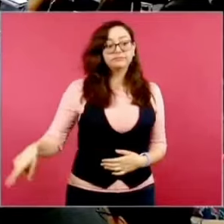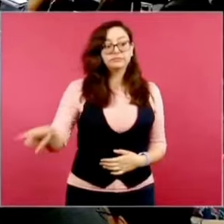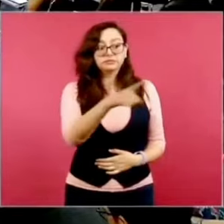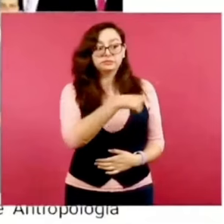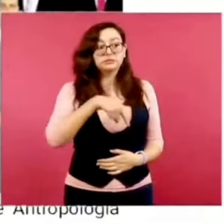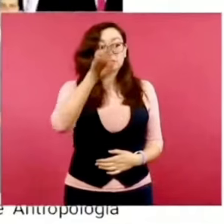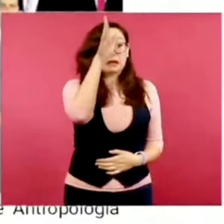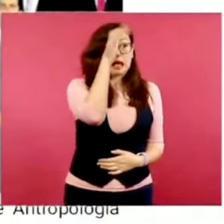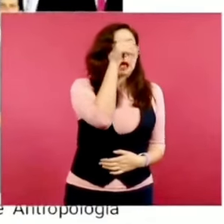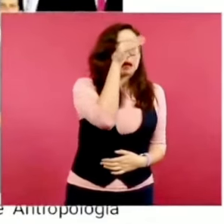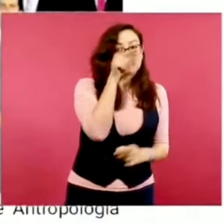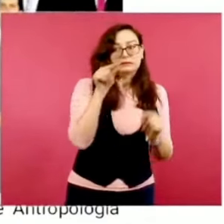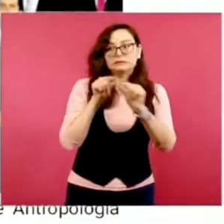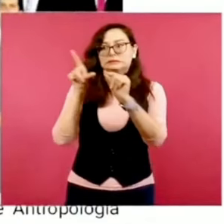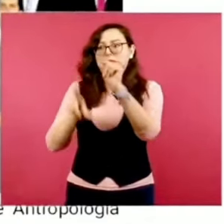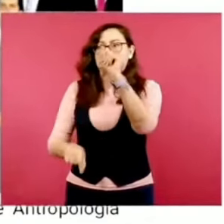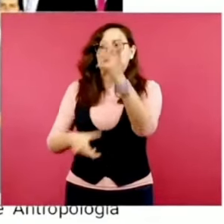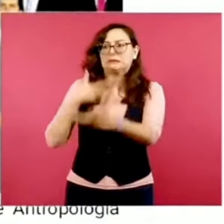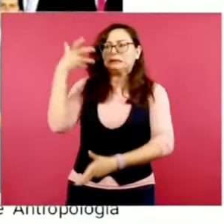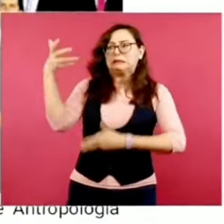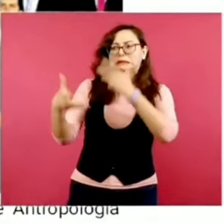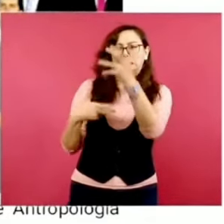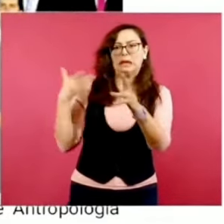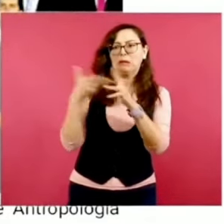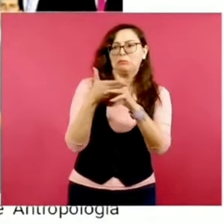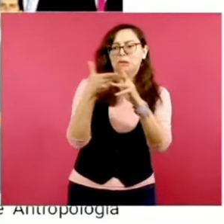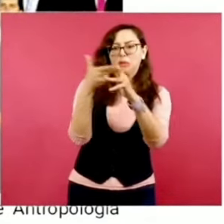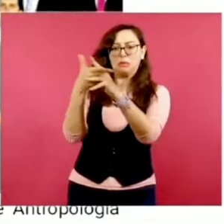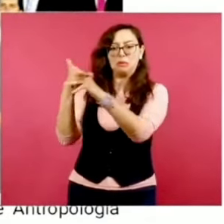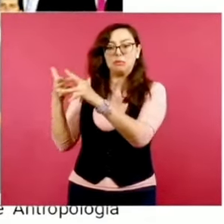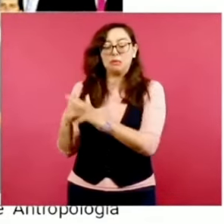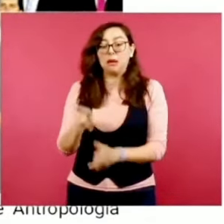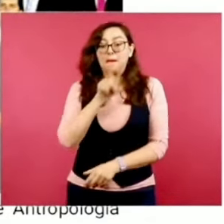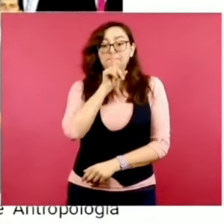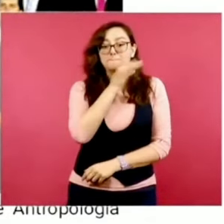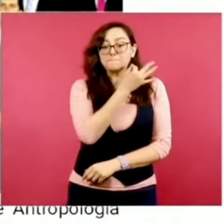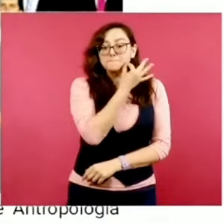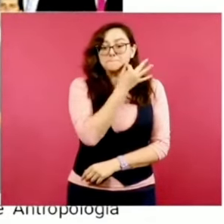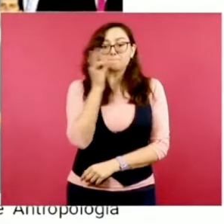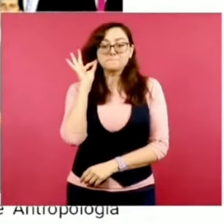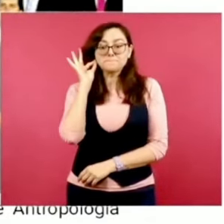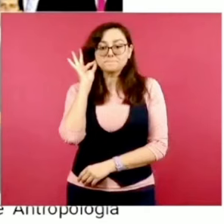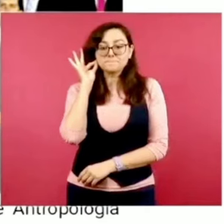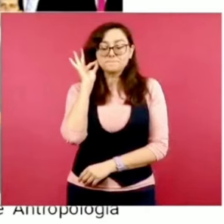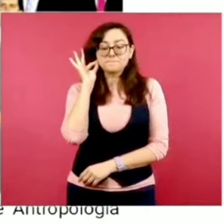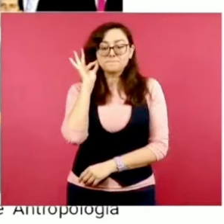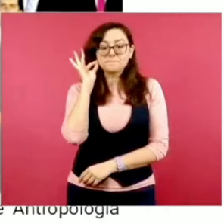medios de la violencia ni de los mensajes del narcotráfico.